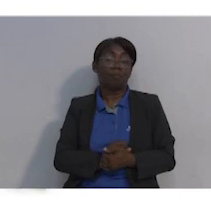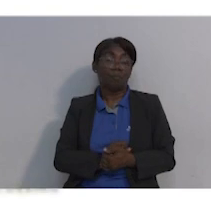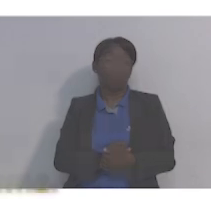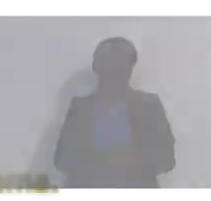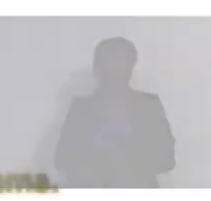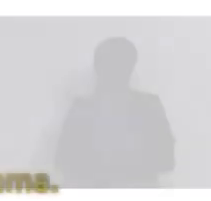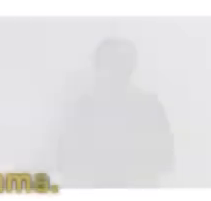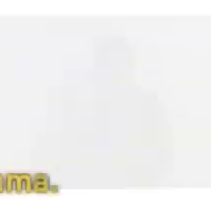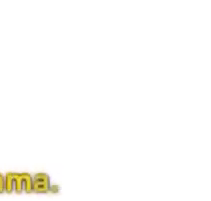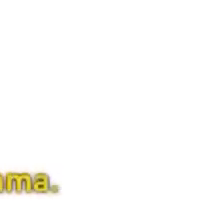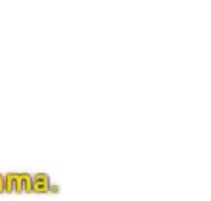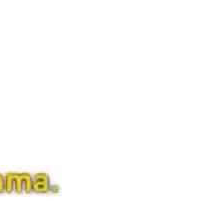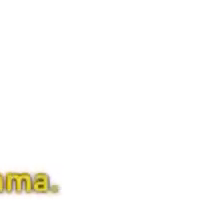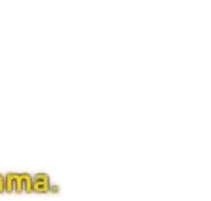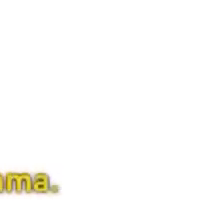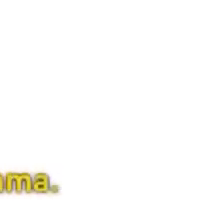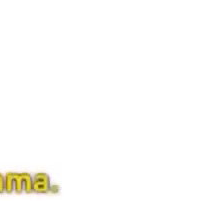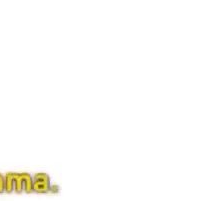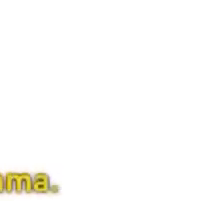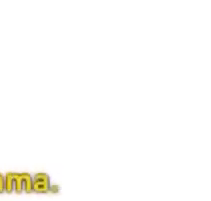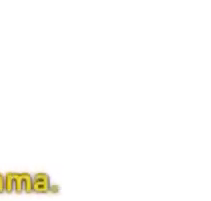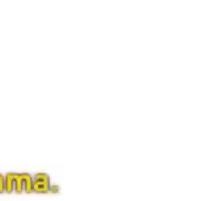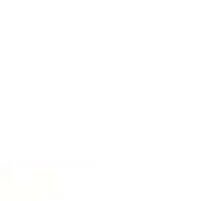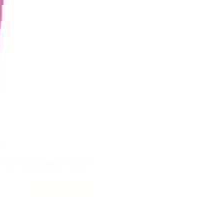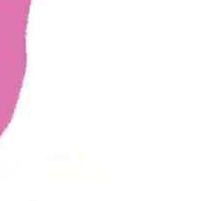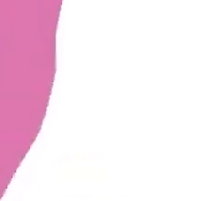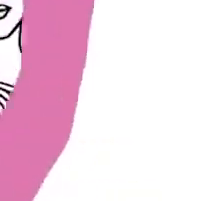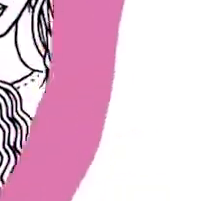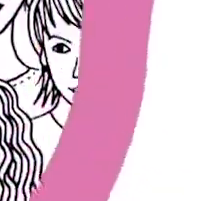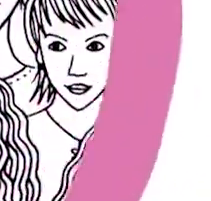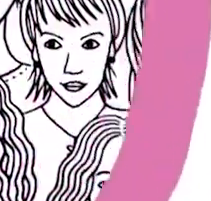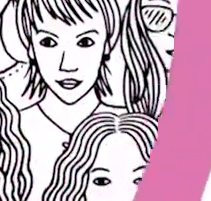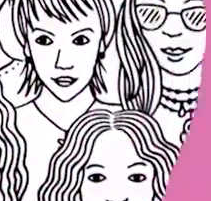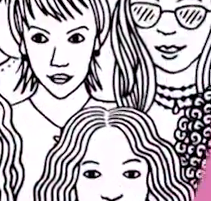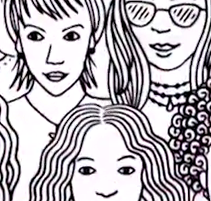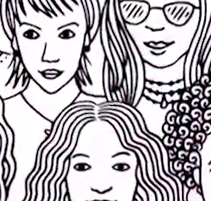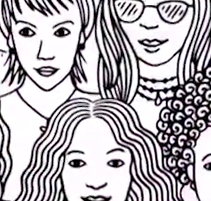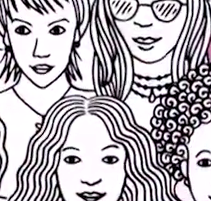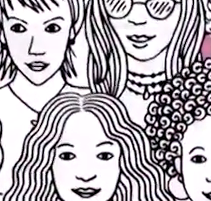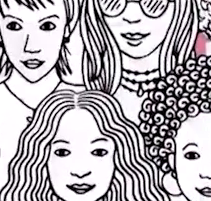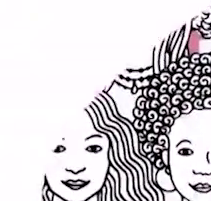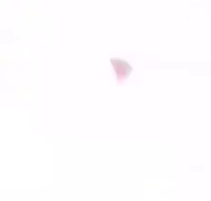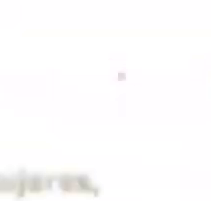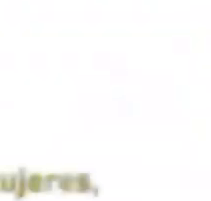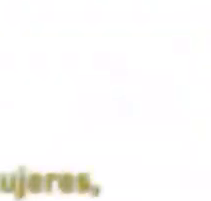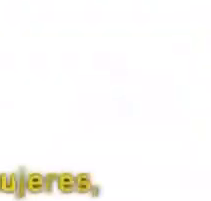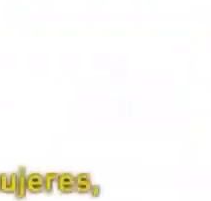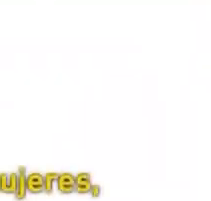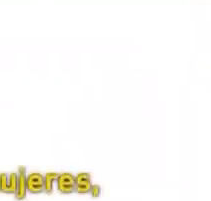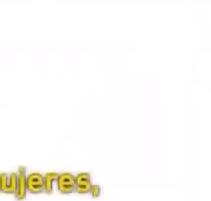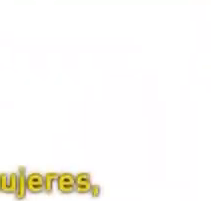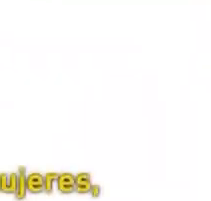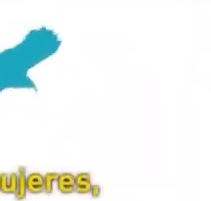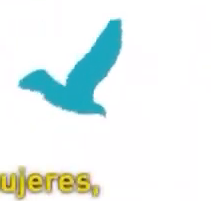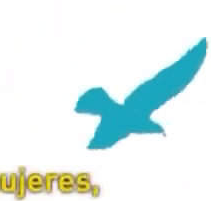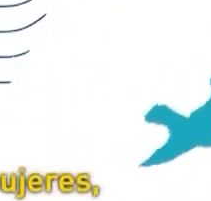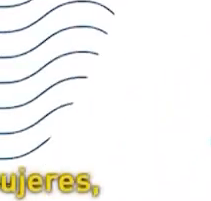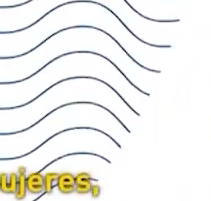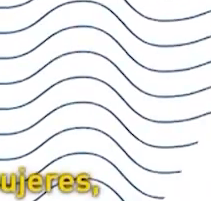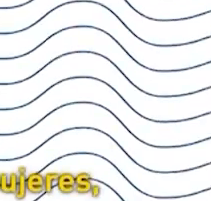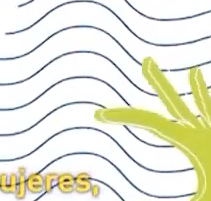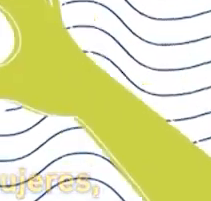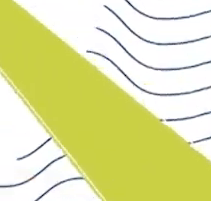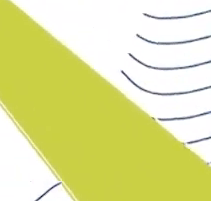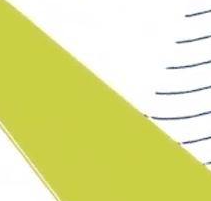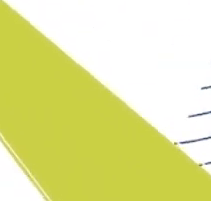Una de cada ocho mujeres puede padecer cáncer de mama. No importa la edad o la condición social. Y aunque es el cáncer que más muertes